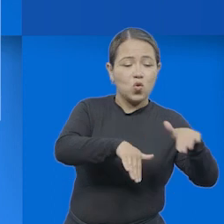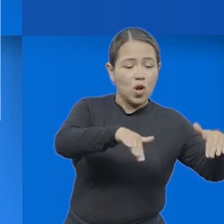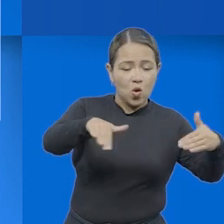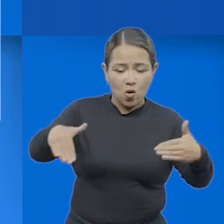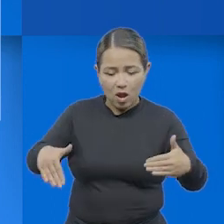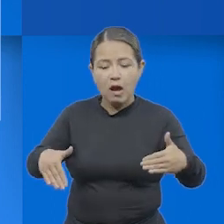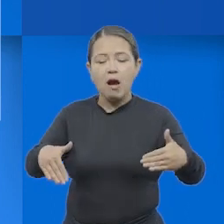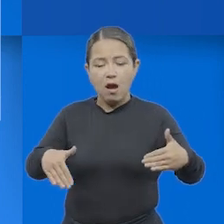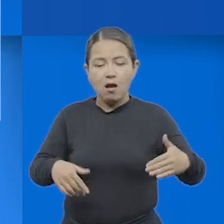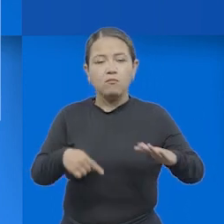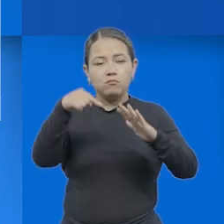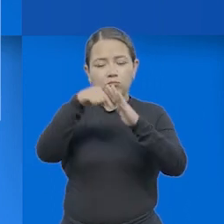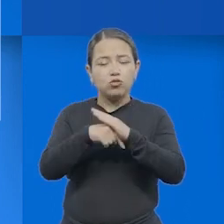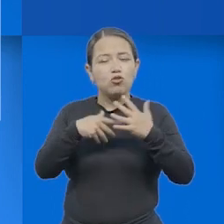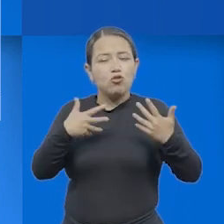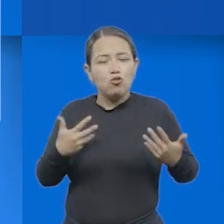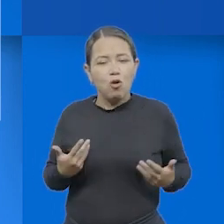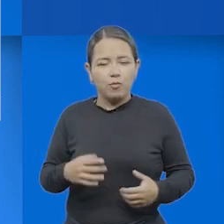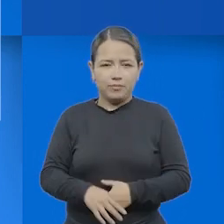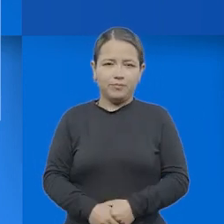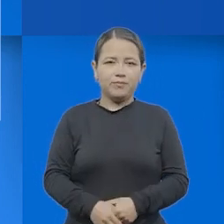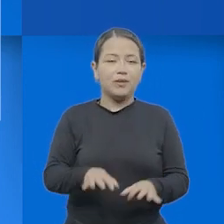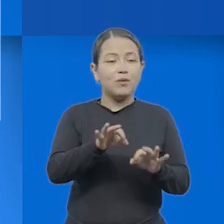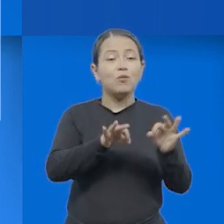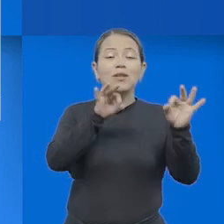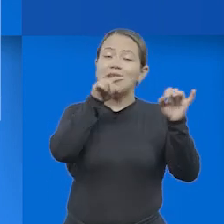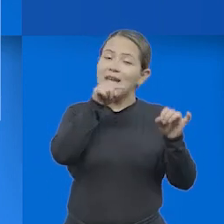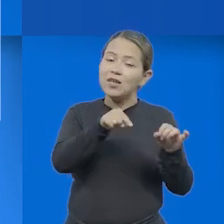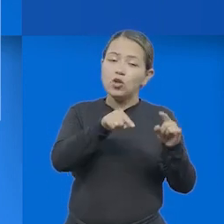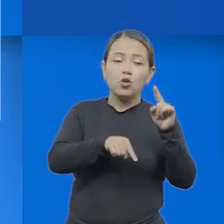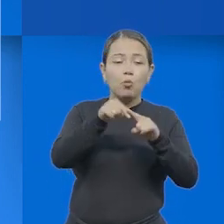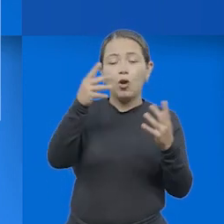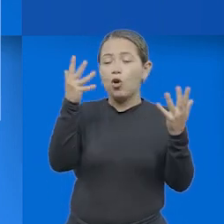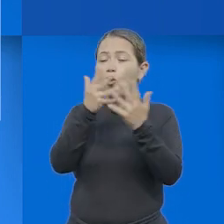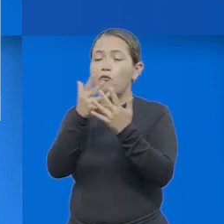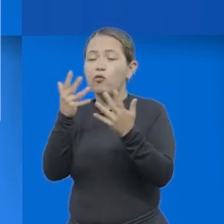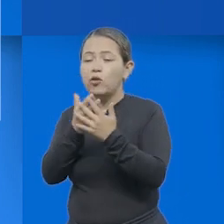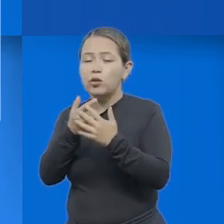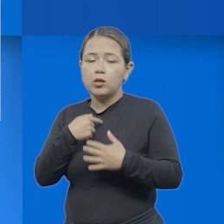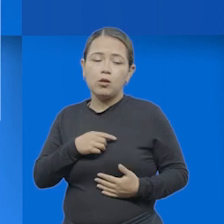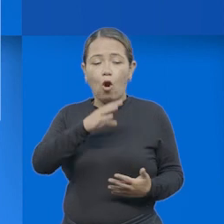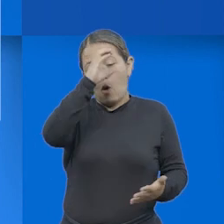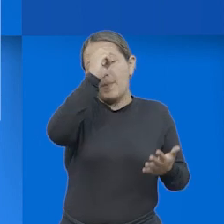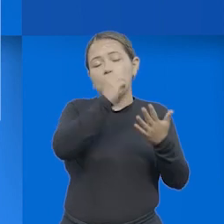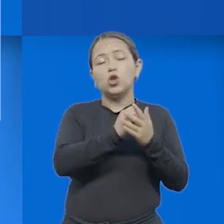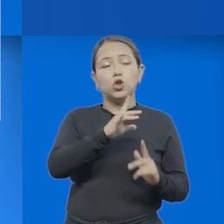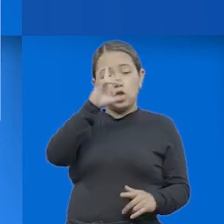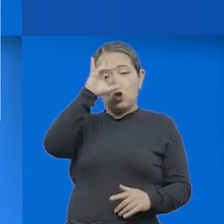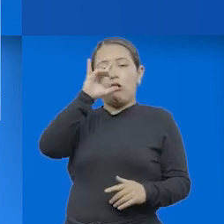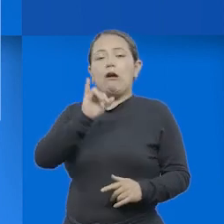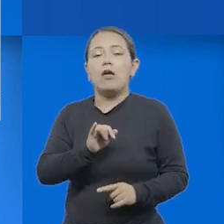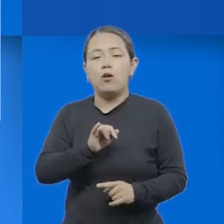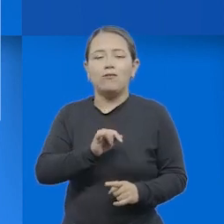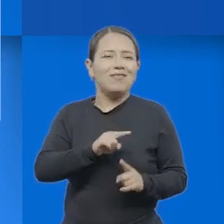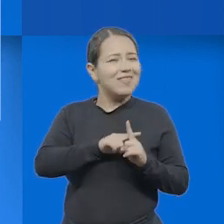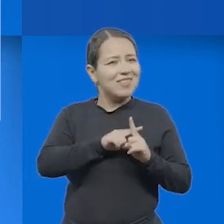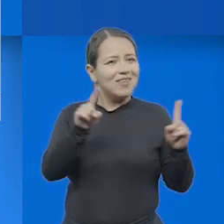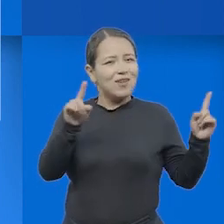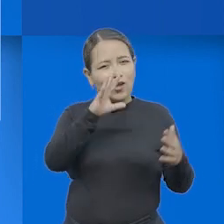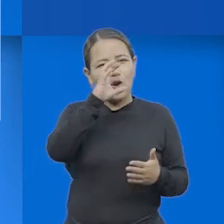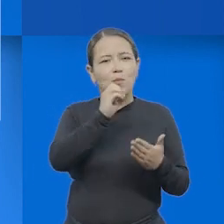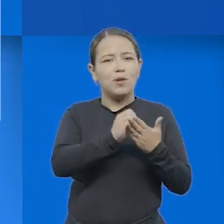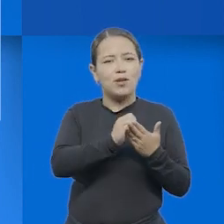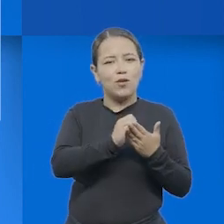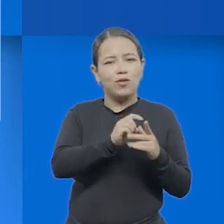que no está en el texto. Es importante tener en cuenta que estas inferencias no pueden confundirse con lo que es una opinión. La opinión